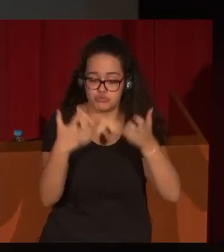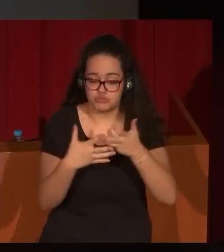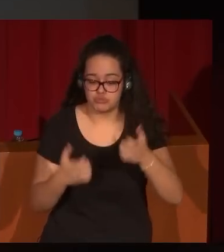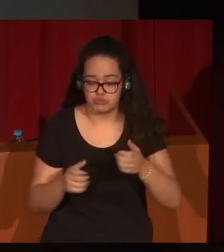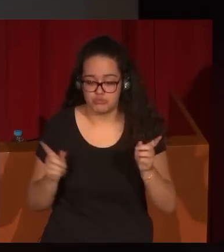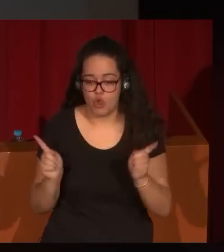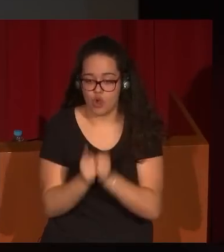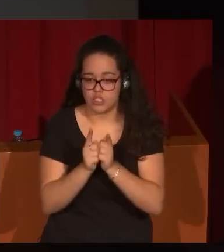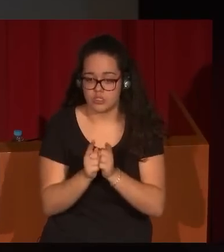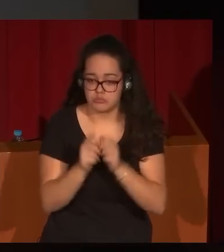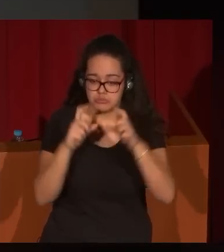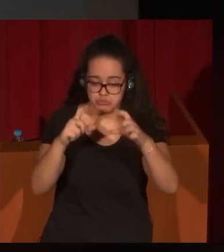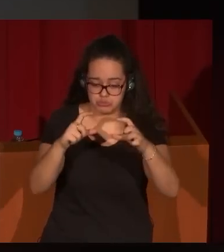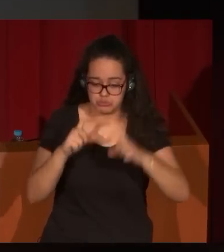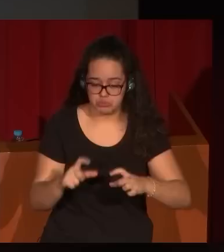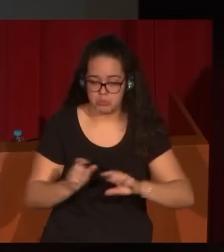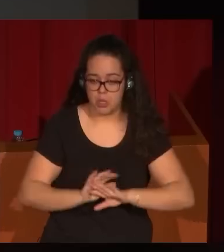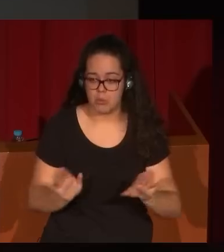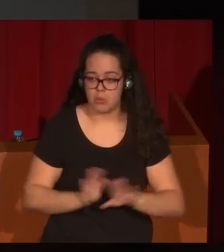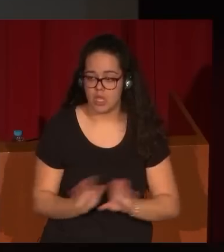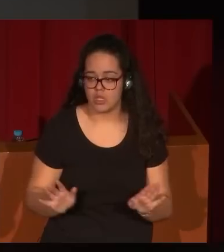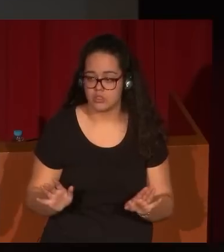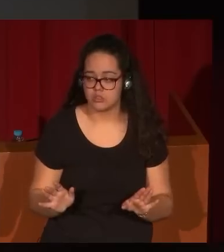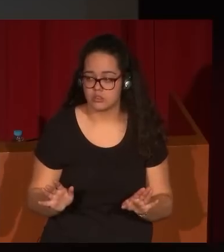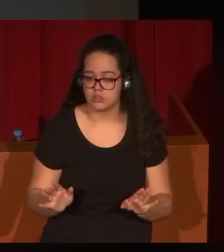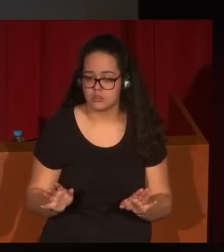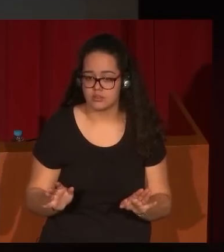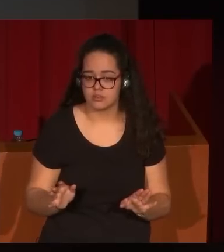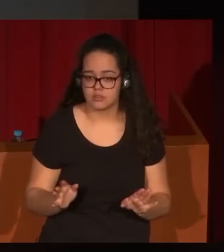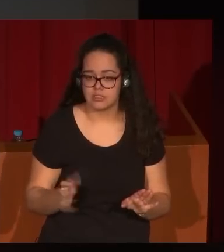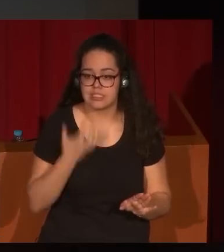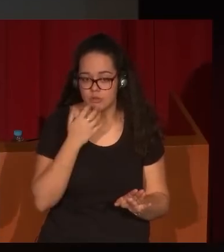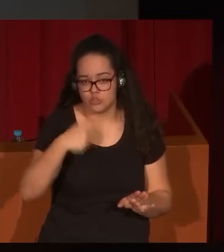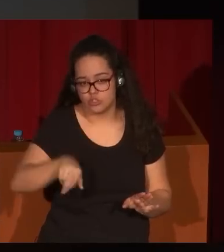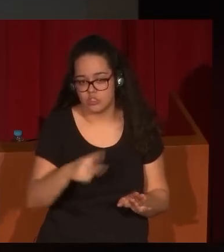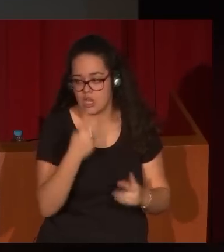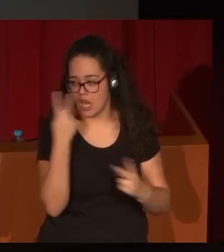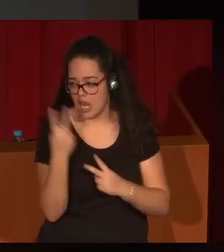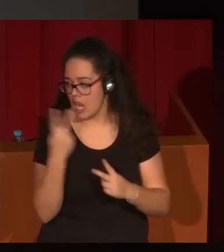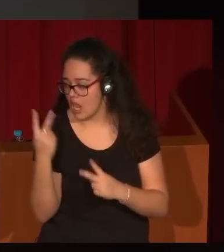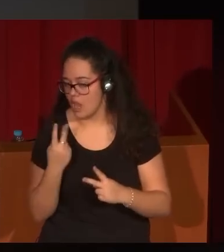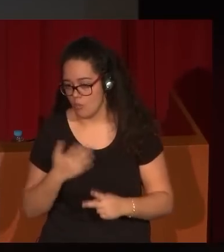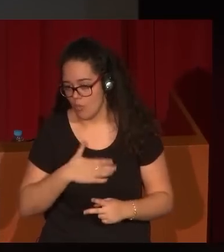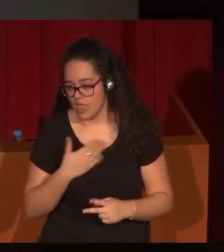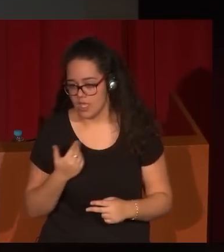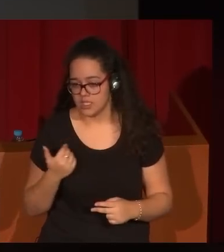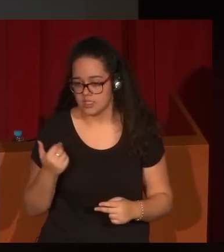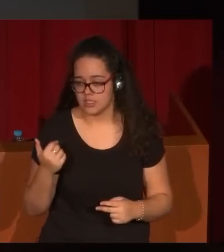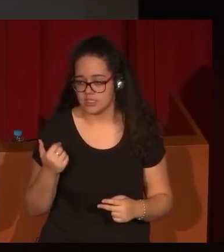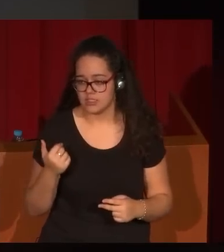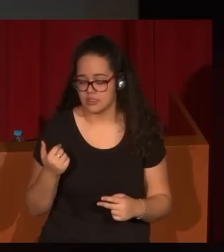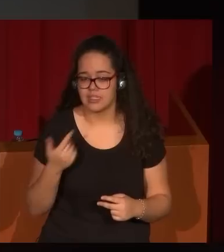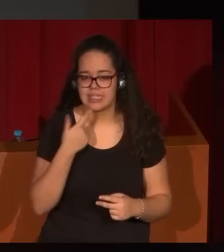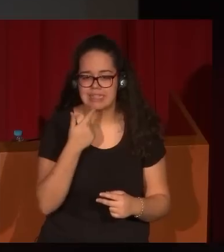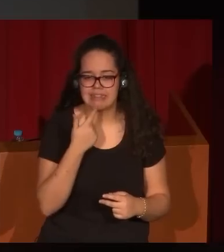biografía muy corta, es una biografía que, si lo leen ustedes, yo creo que se puede leer más o menos, de lo que